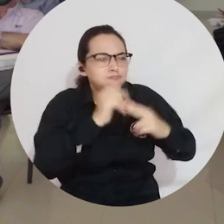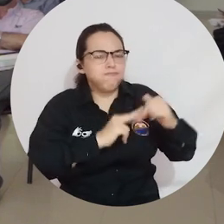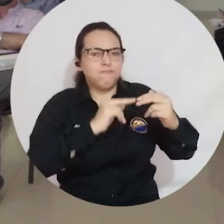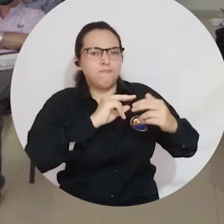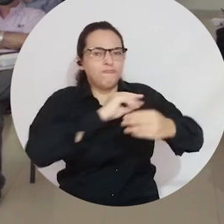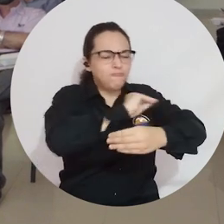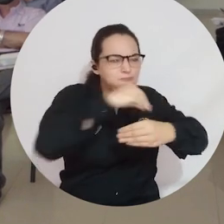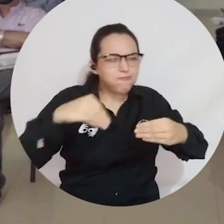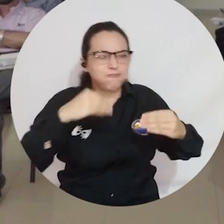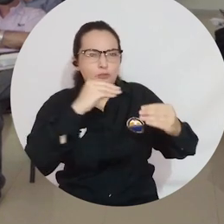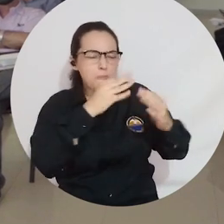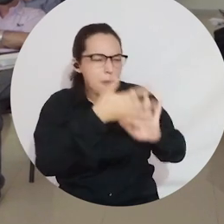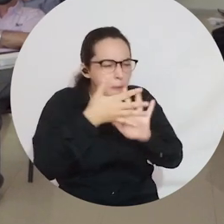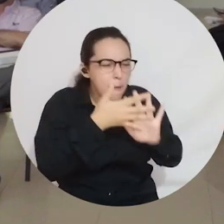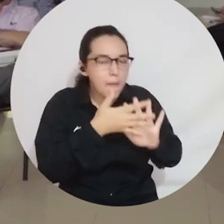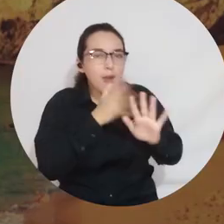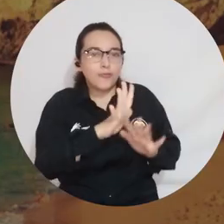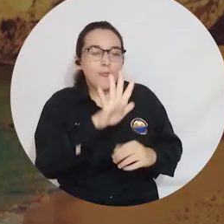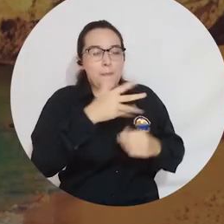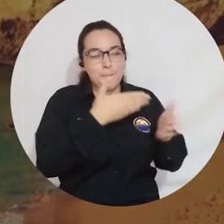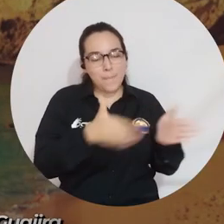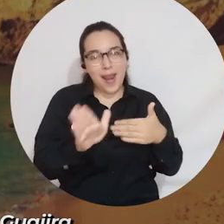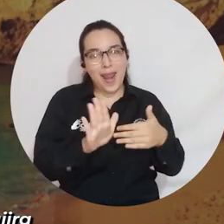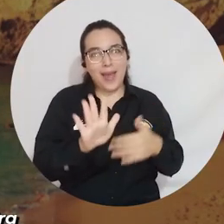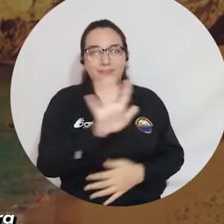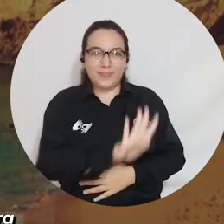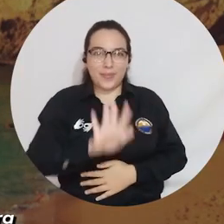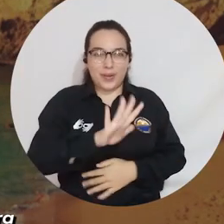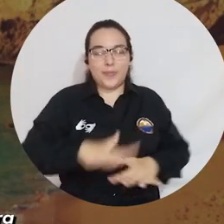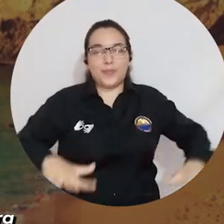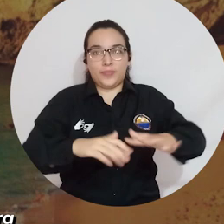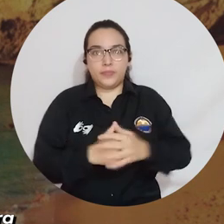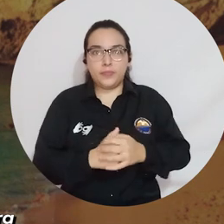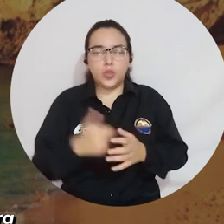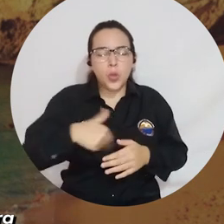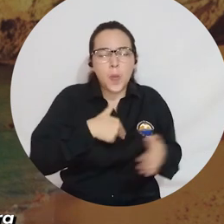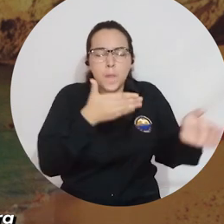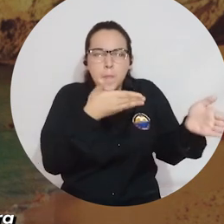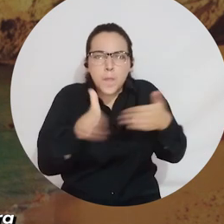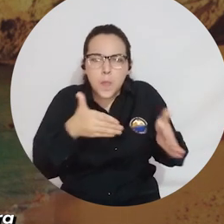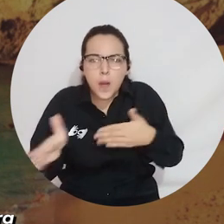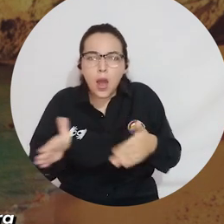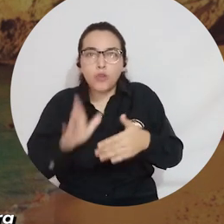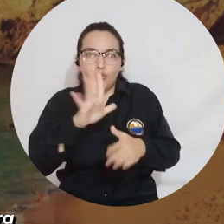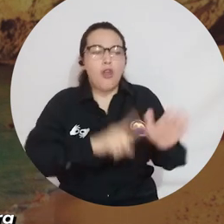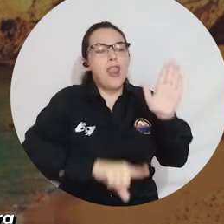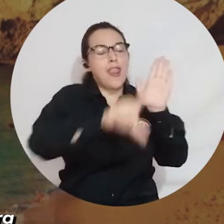formulará su Plan de Ordenamiento Territorial. Y queremos dejar al Departamento un instrumento de planificación como lo ordena la ley y